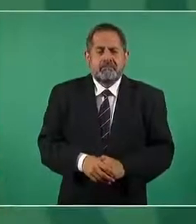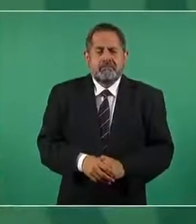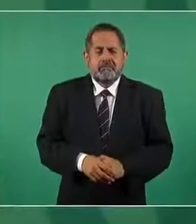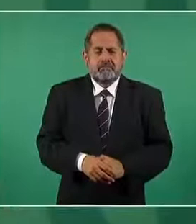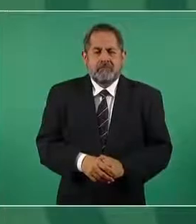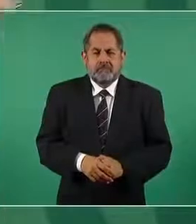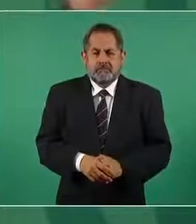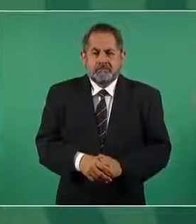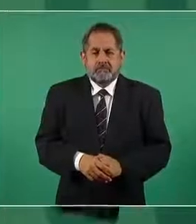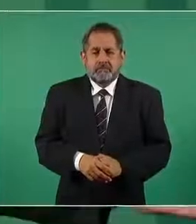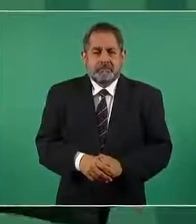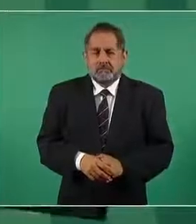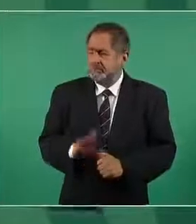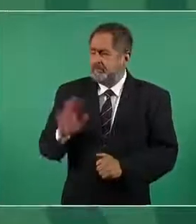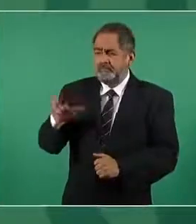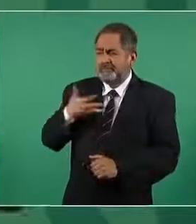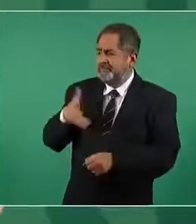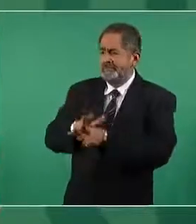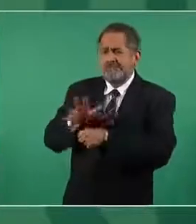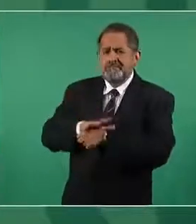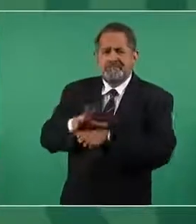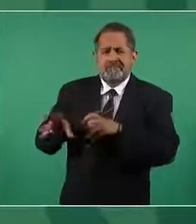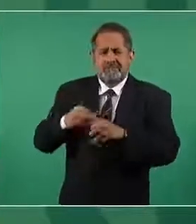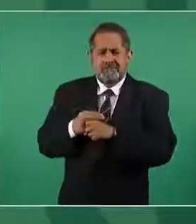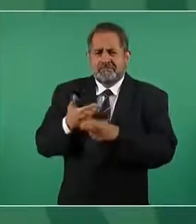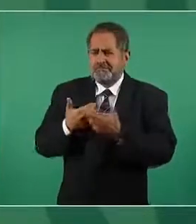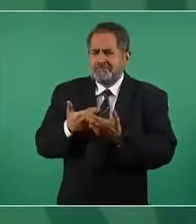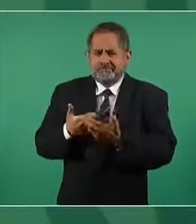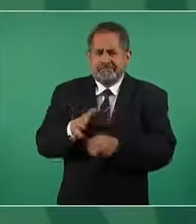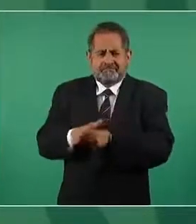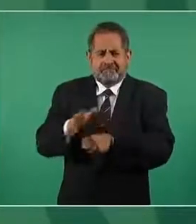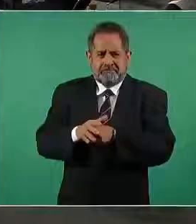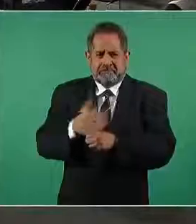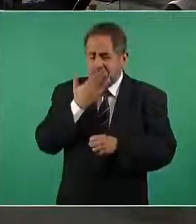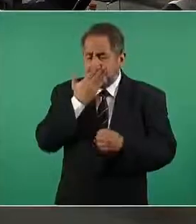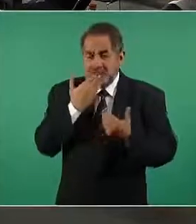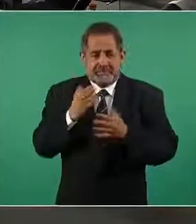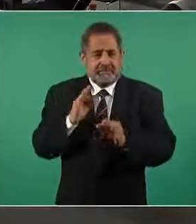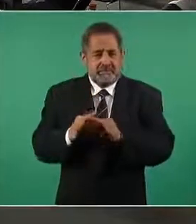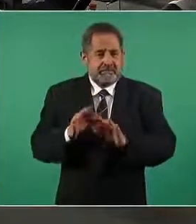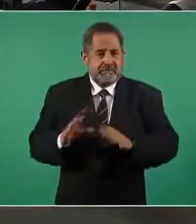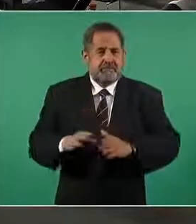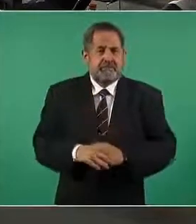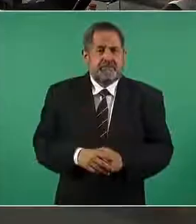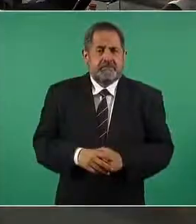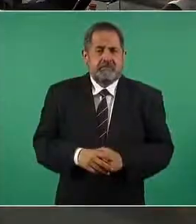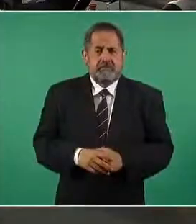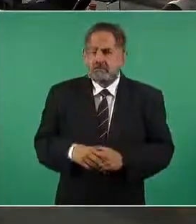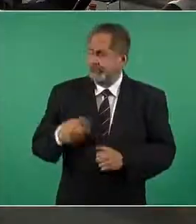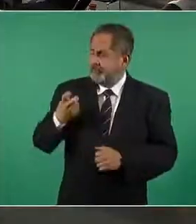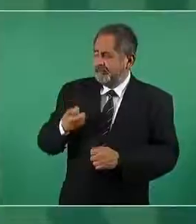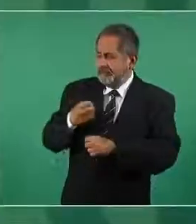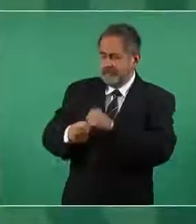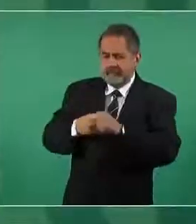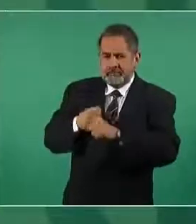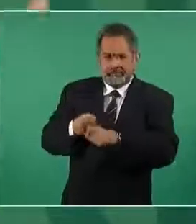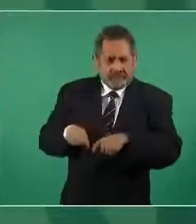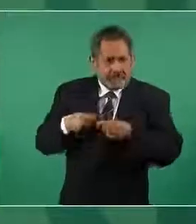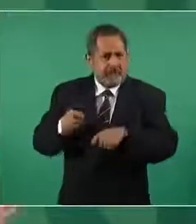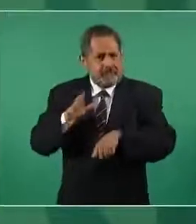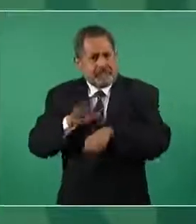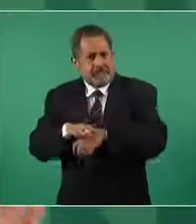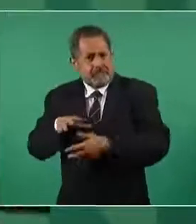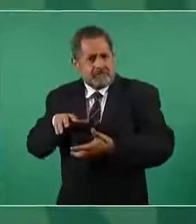ya tienen los recursos disponibles ya este año no va a haber